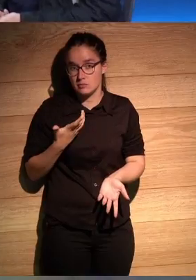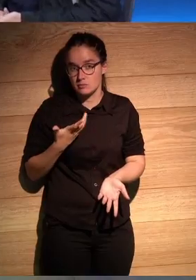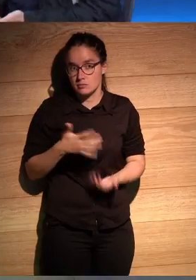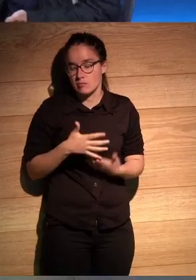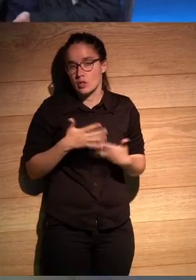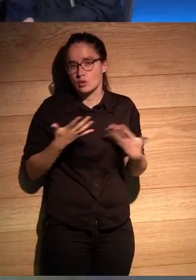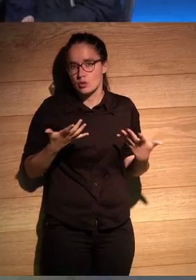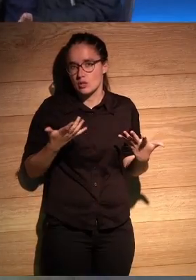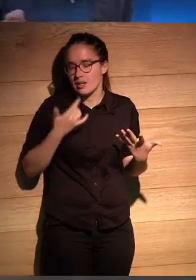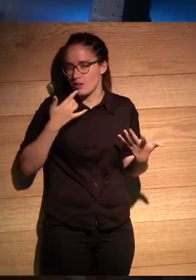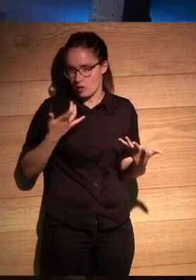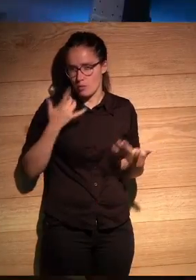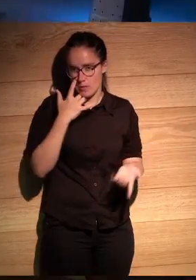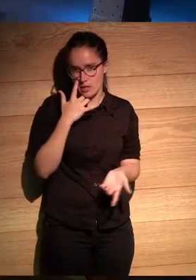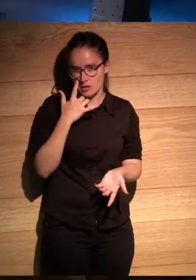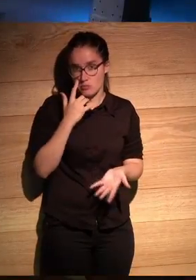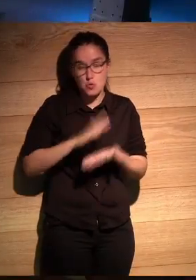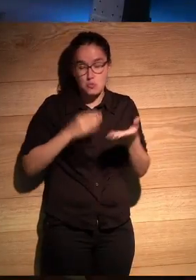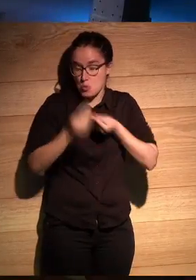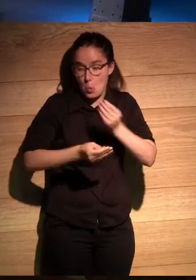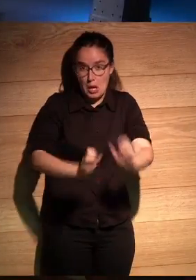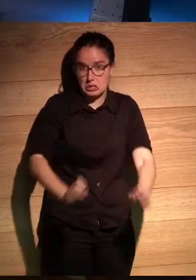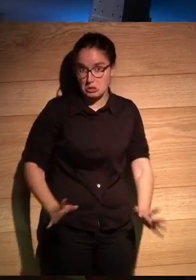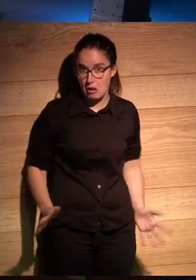etcétera y entonces le digo mira no hagas nada